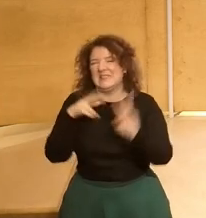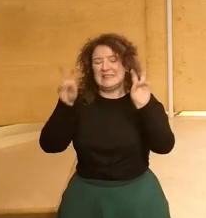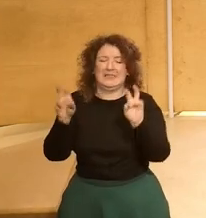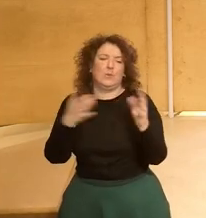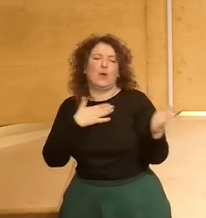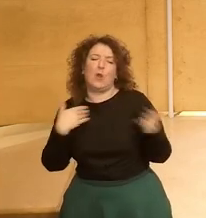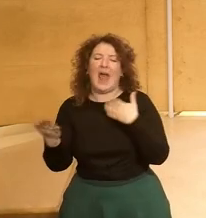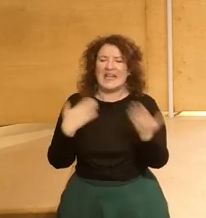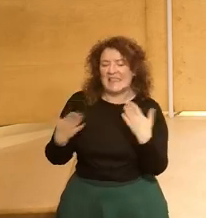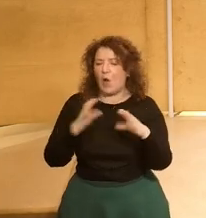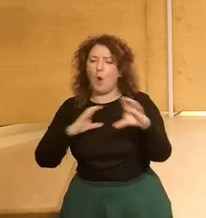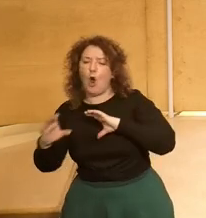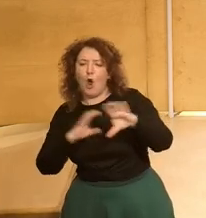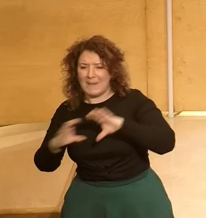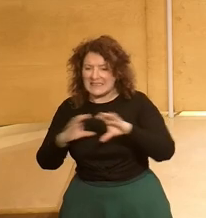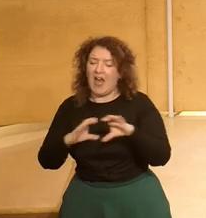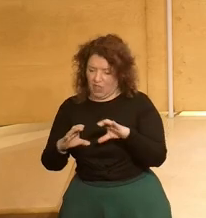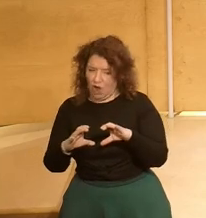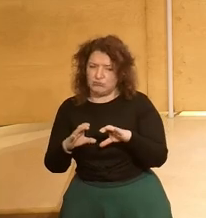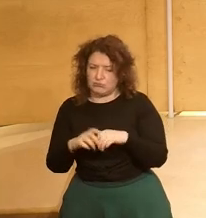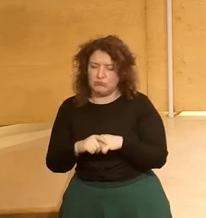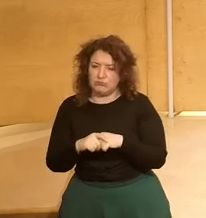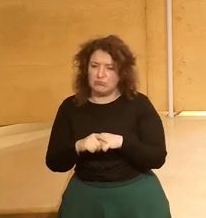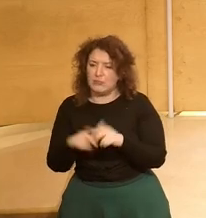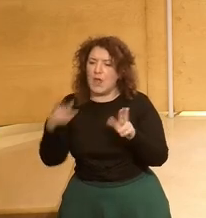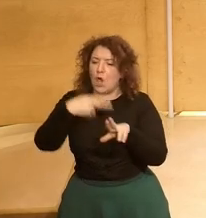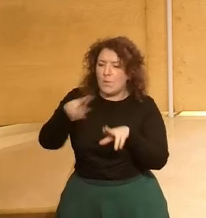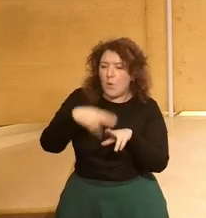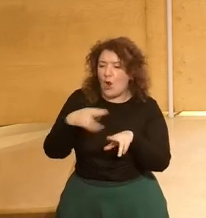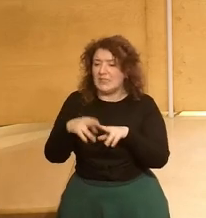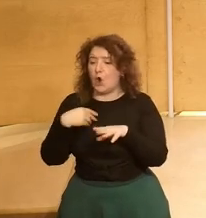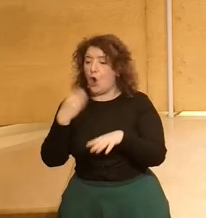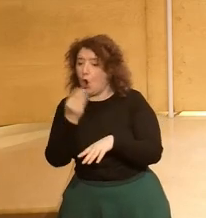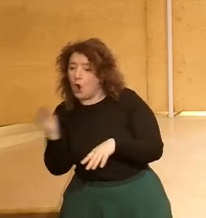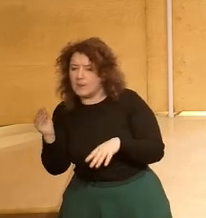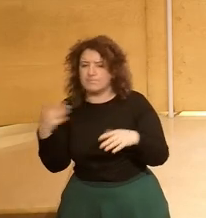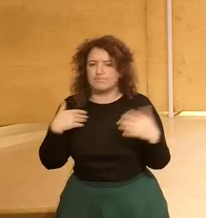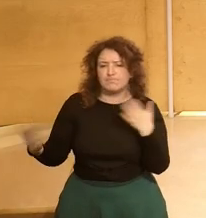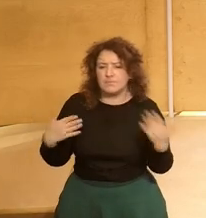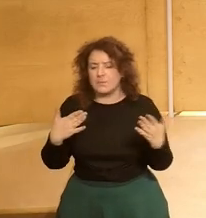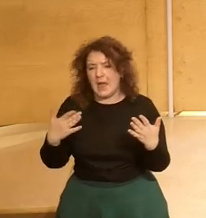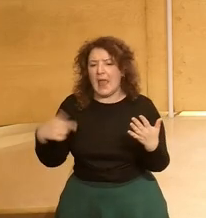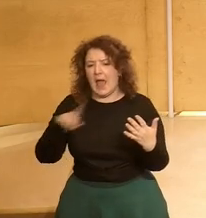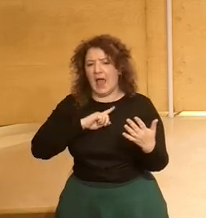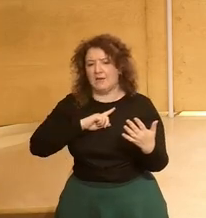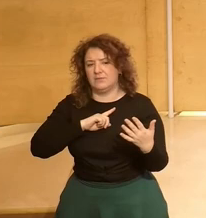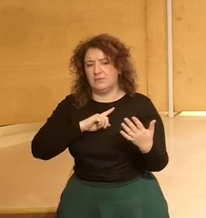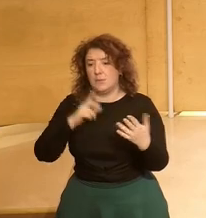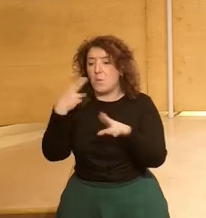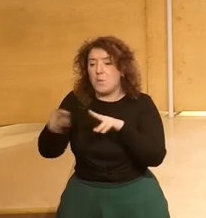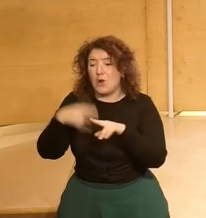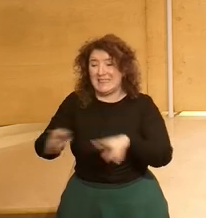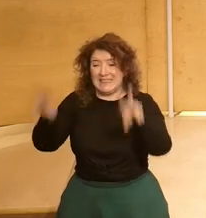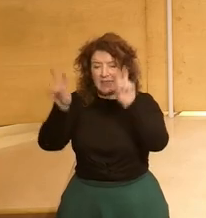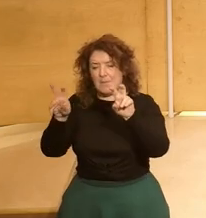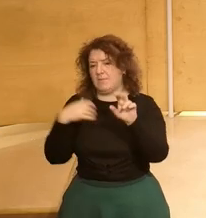Una charla y una conversación entre los políticos y los jóvenes para también poder acercar la política